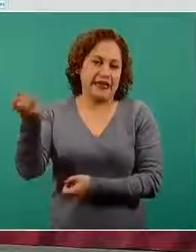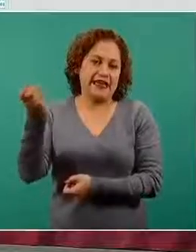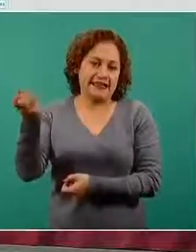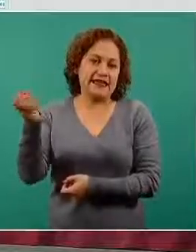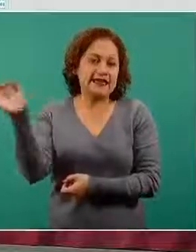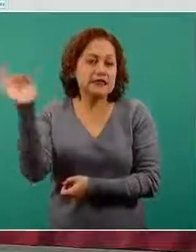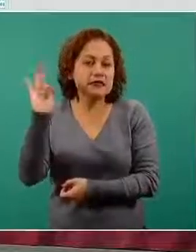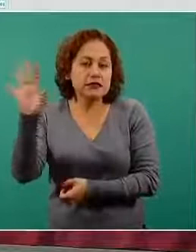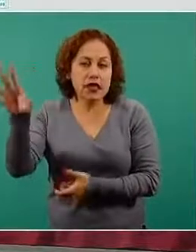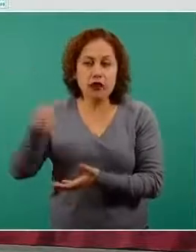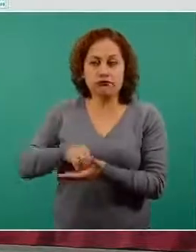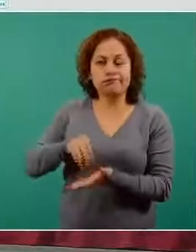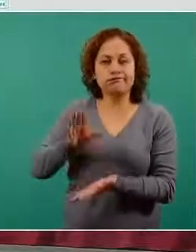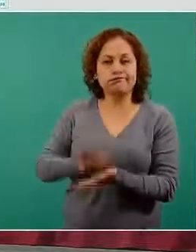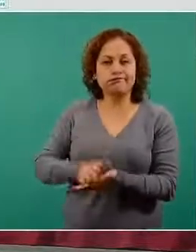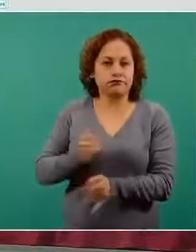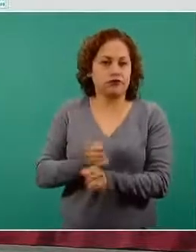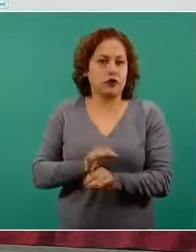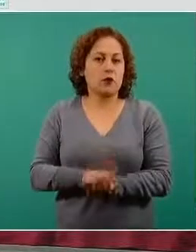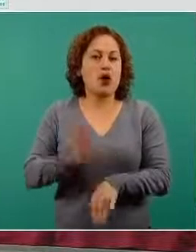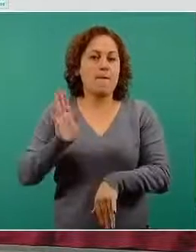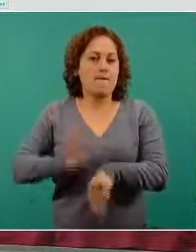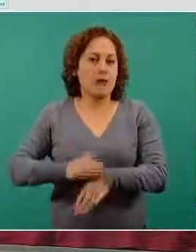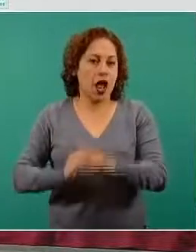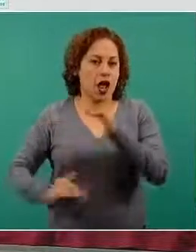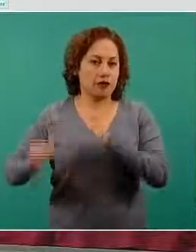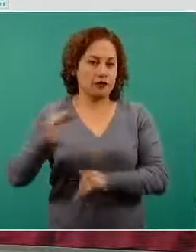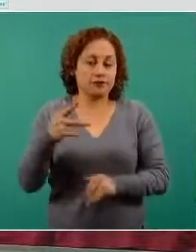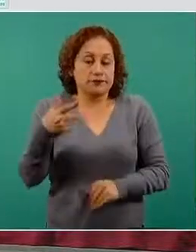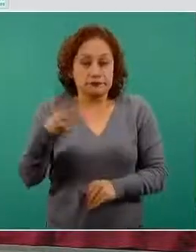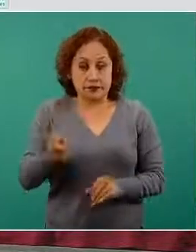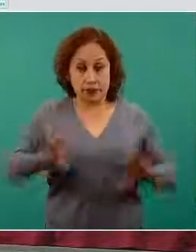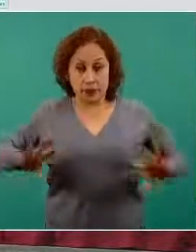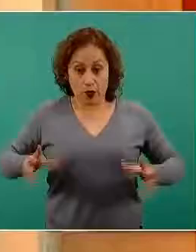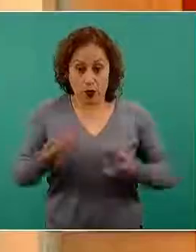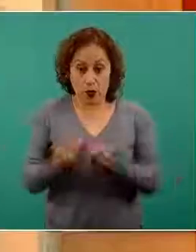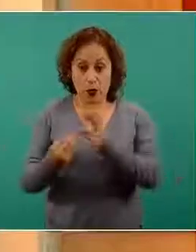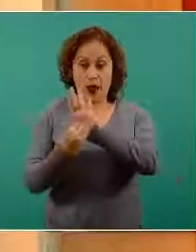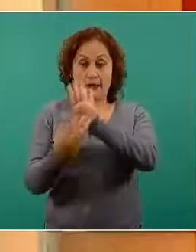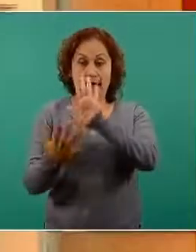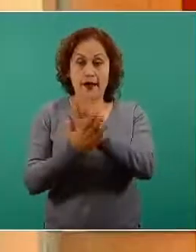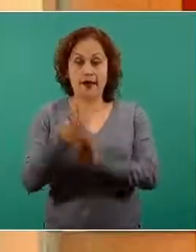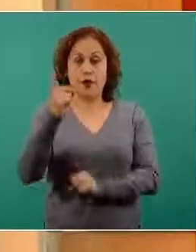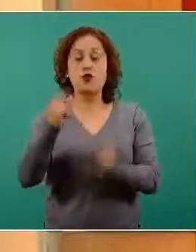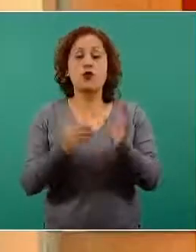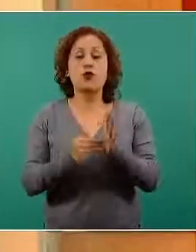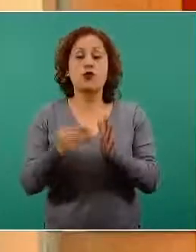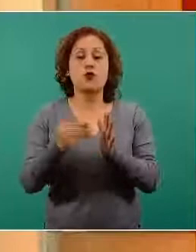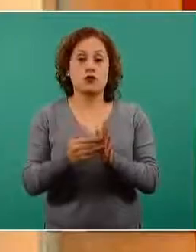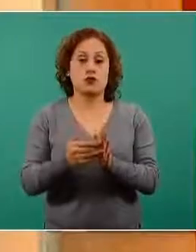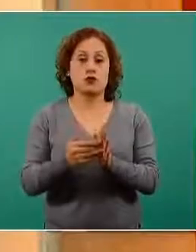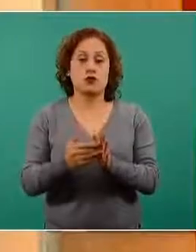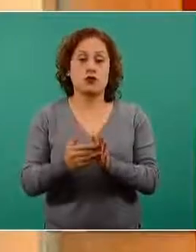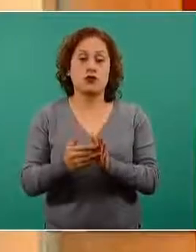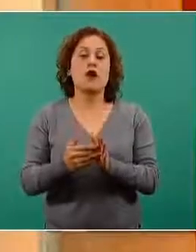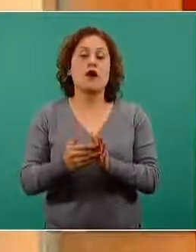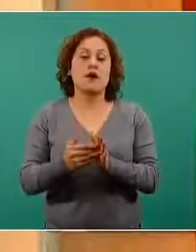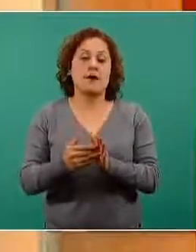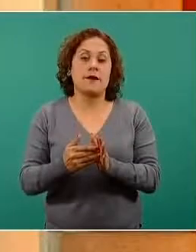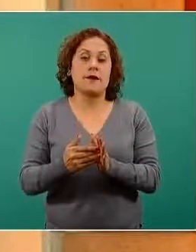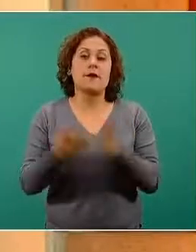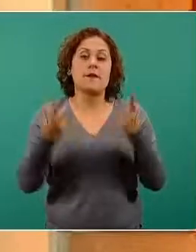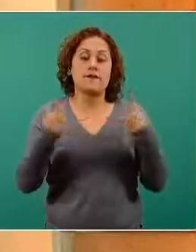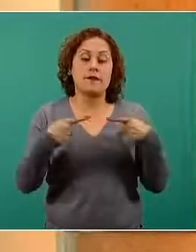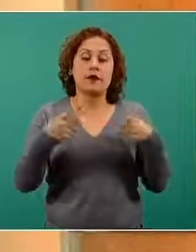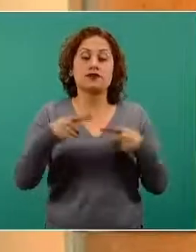prácticamente 1.7 millones de personas que en nuestro país están recuperados y que tuvieron un contacto con el